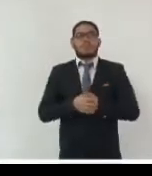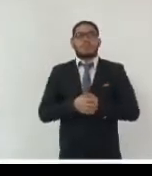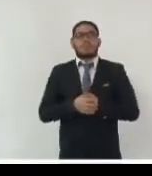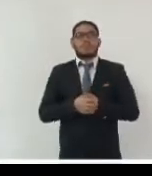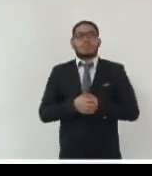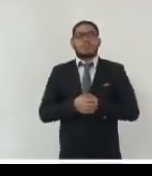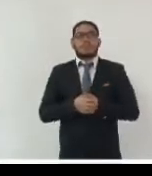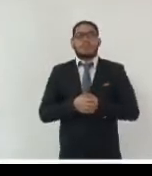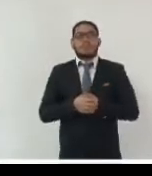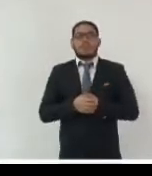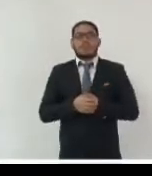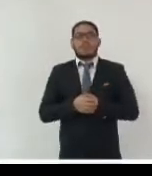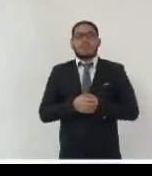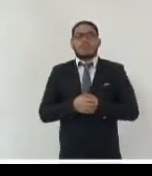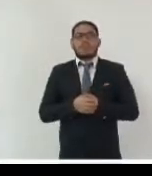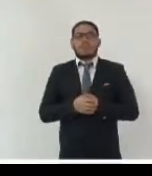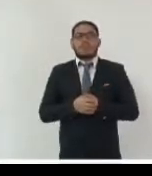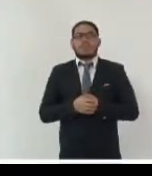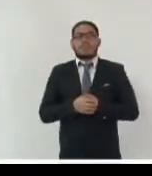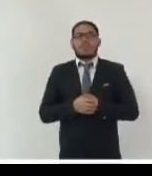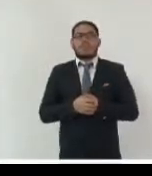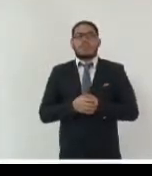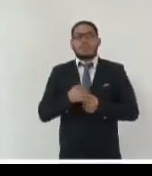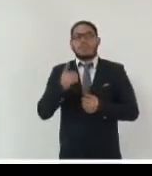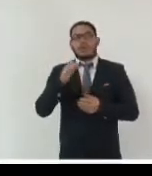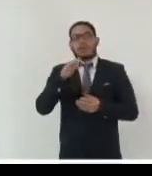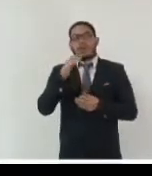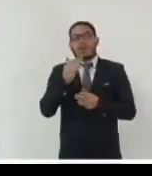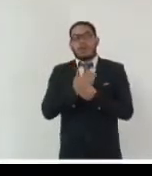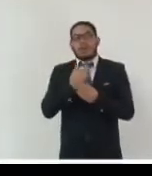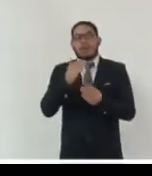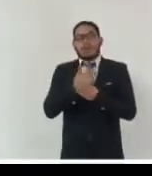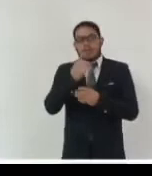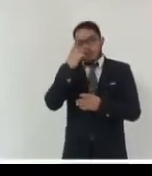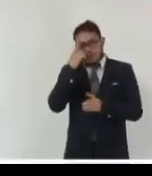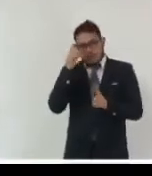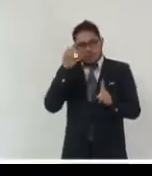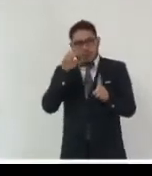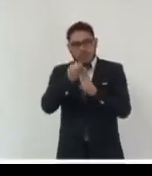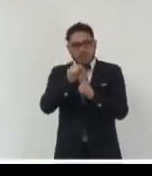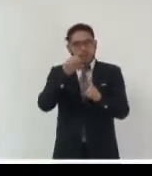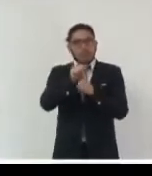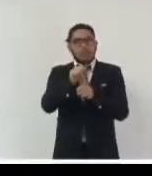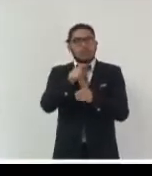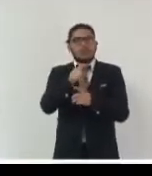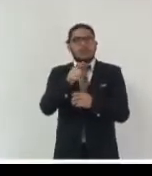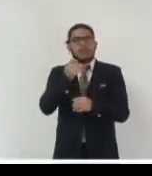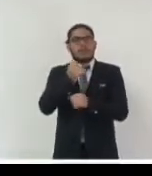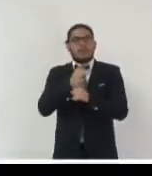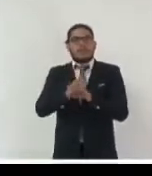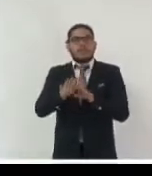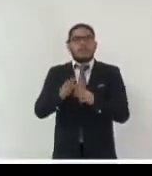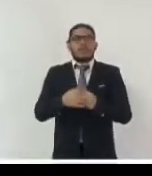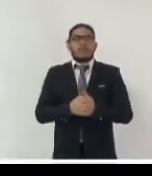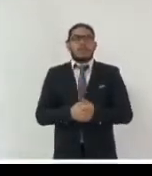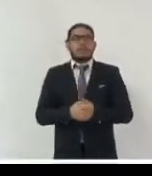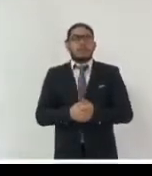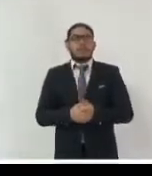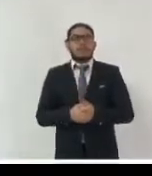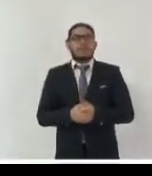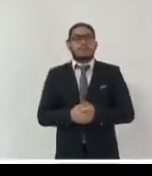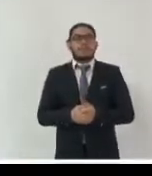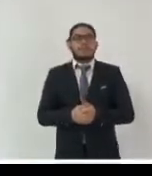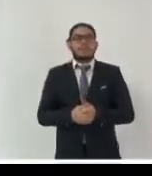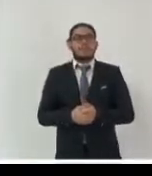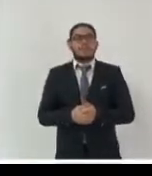afectadísimos para los documentos tratando de capturar datos o el datacentrismo. No sé si